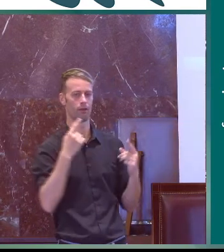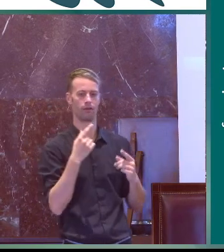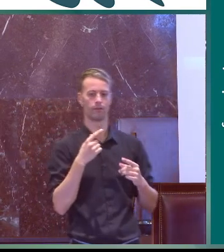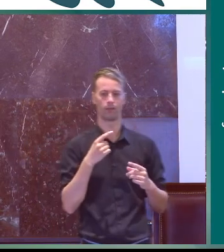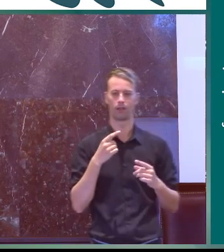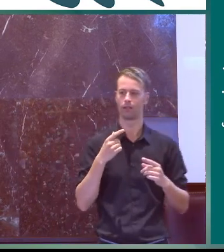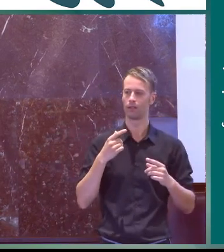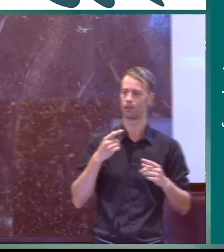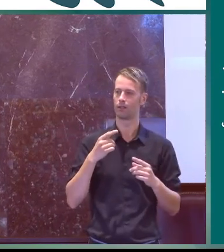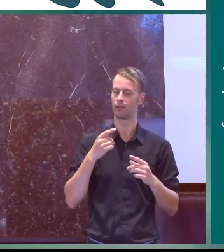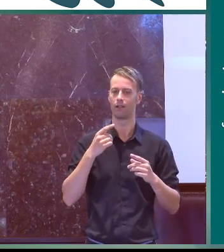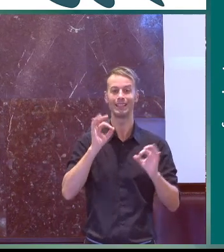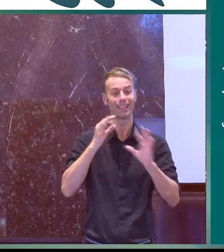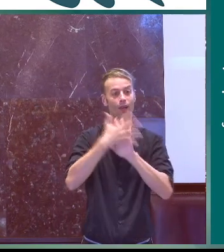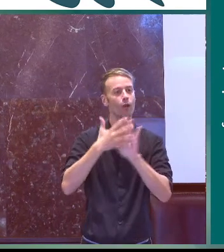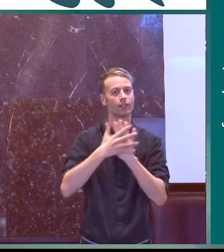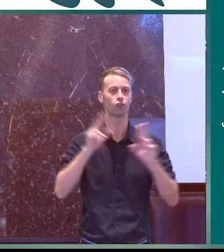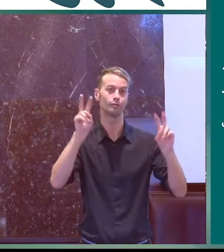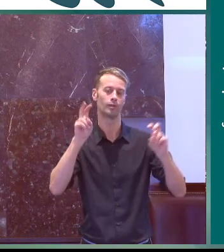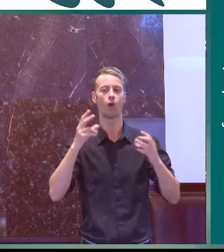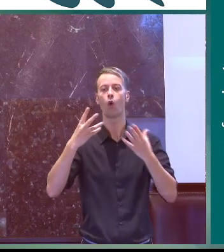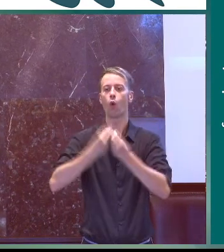integradas socialmente no estamos aisladas